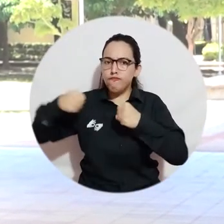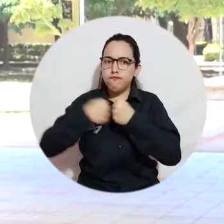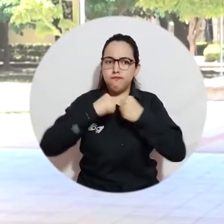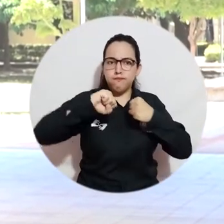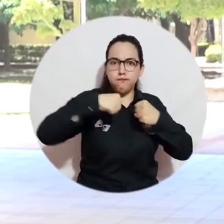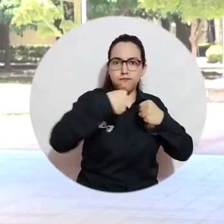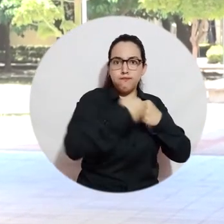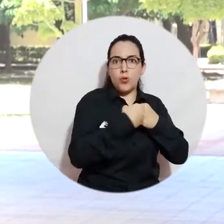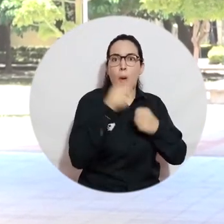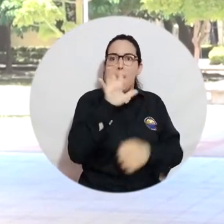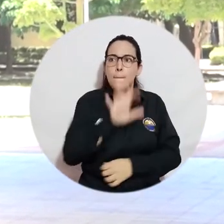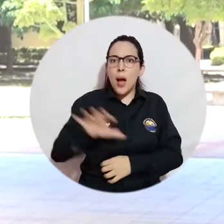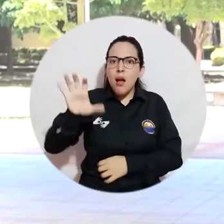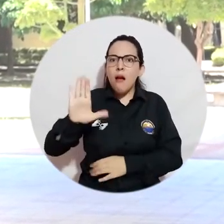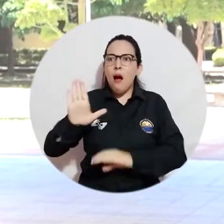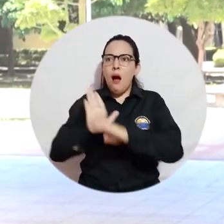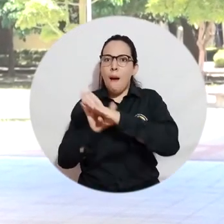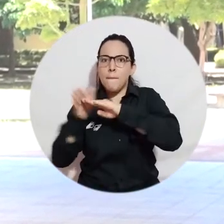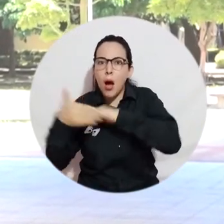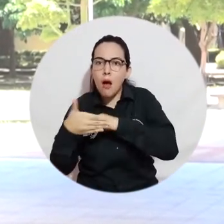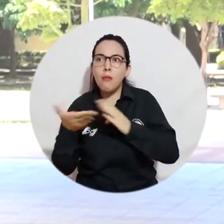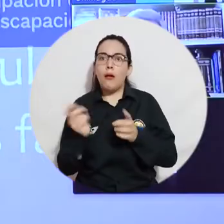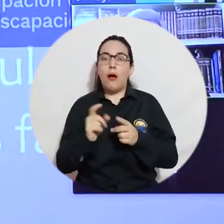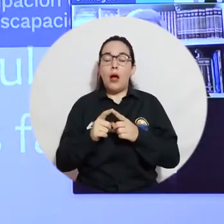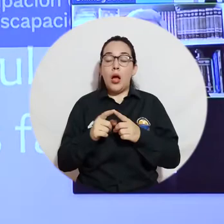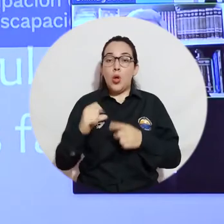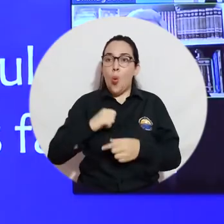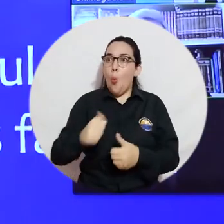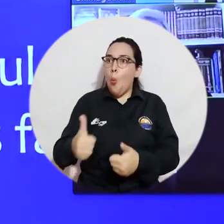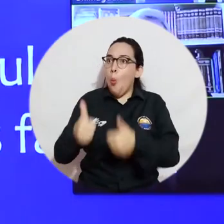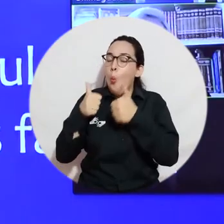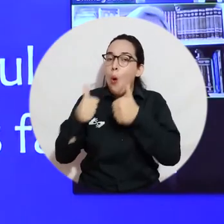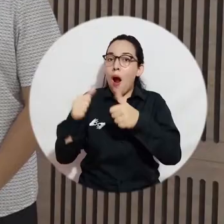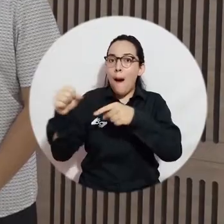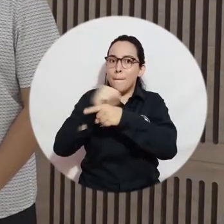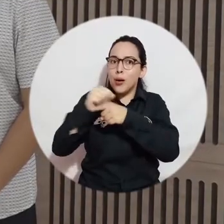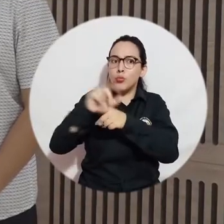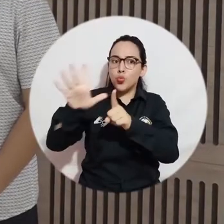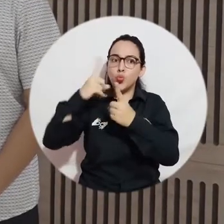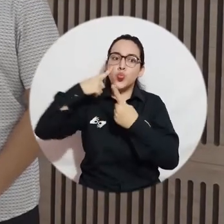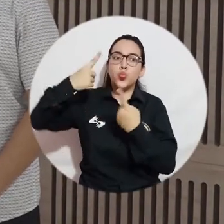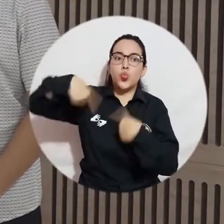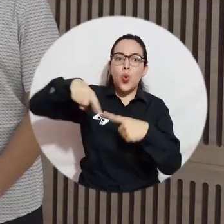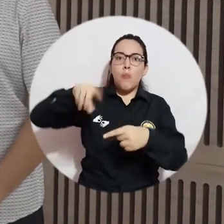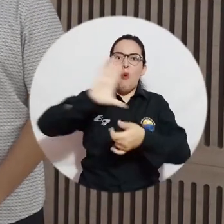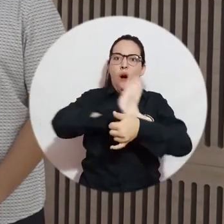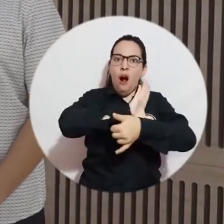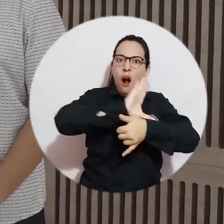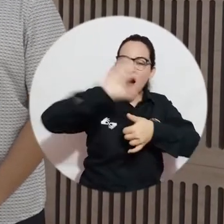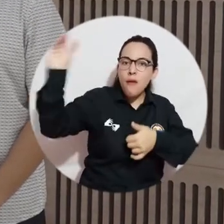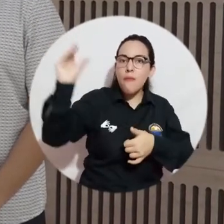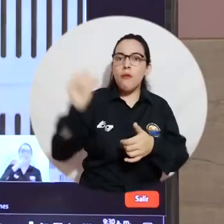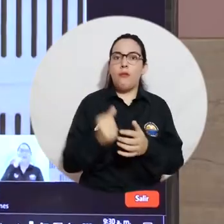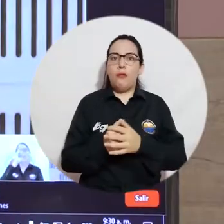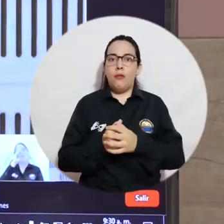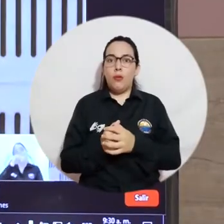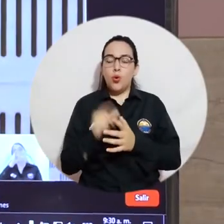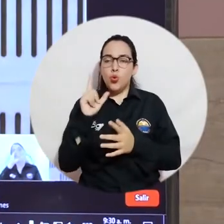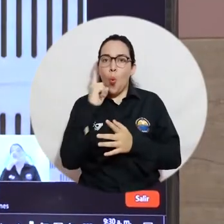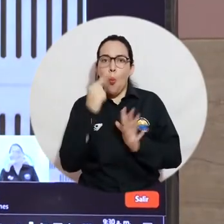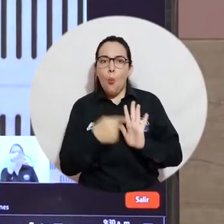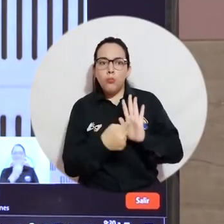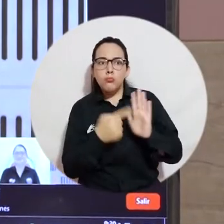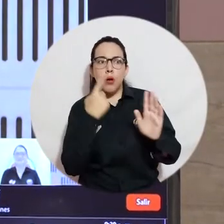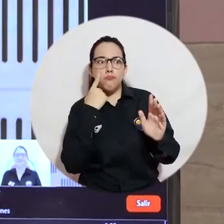tenga alianzas con embajadas, con países como Jamaica, que tienen unas buenas prácticas de turismo, el Caribe, siempre